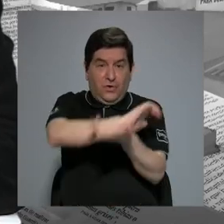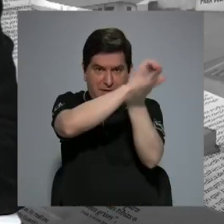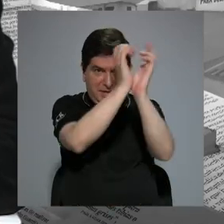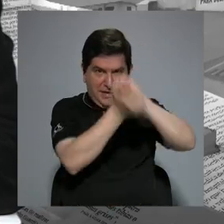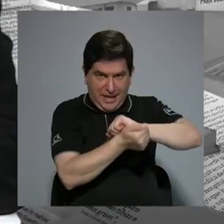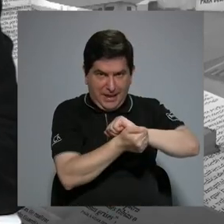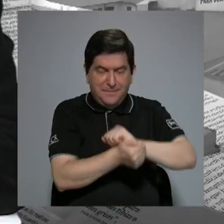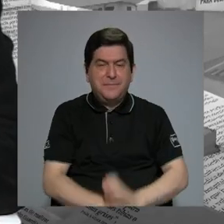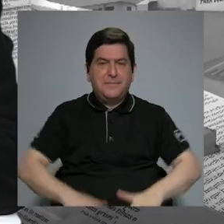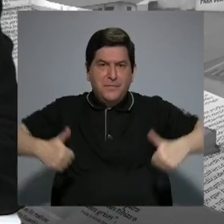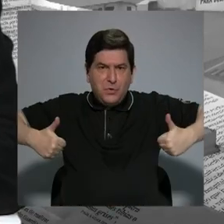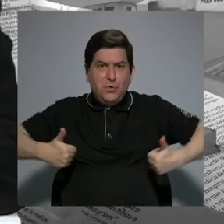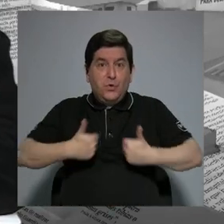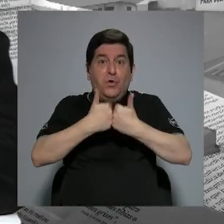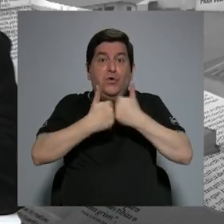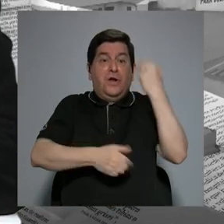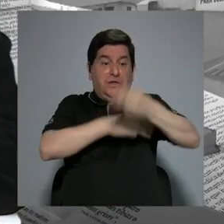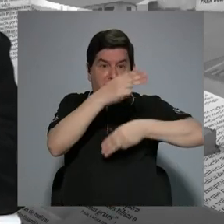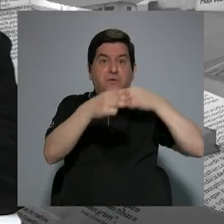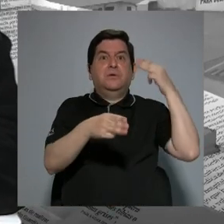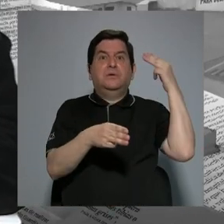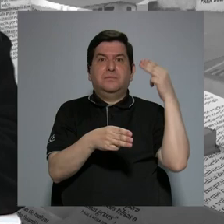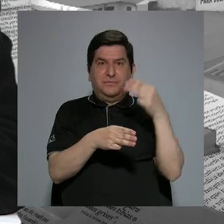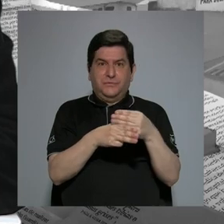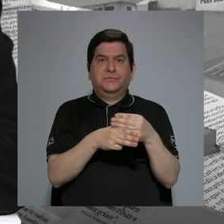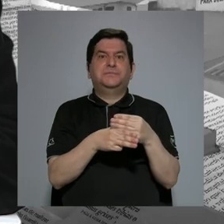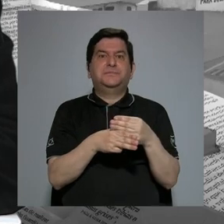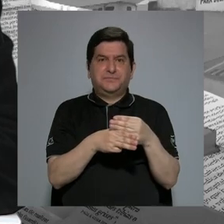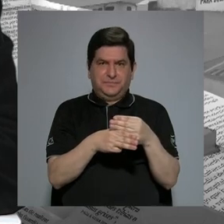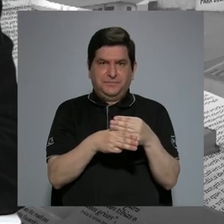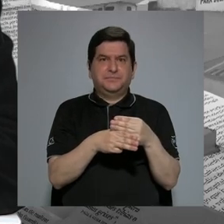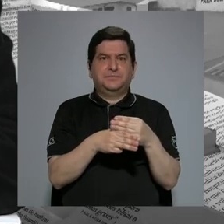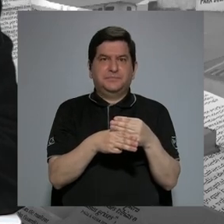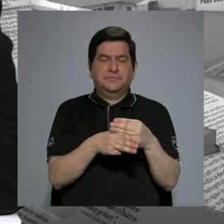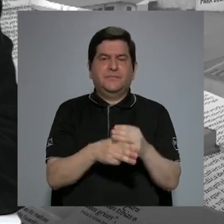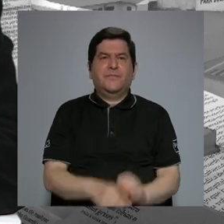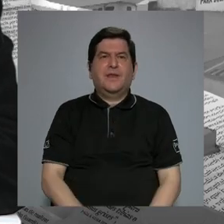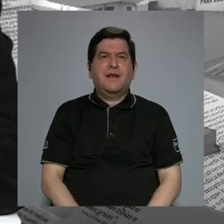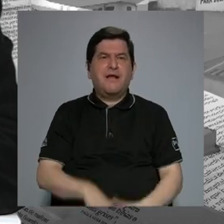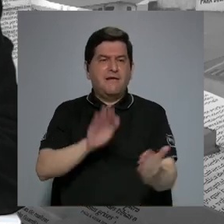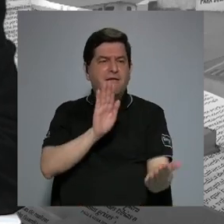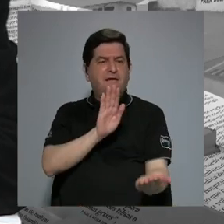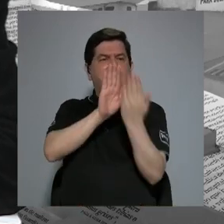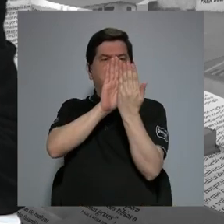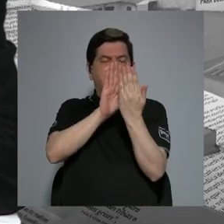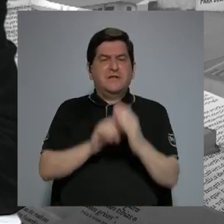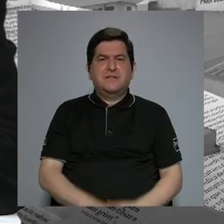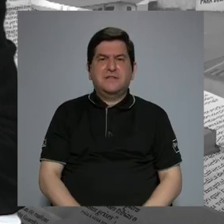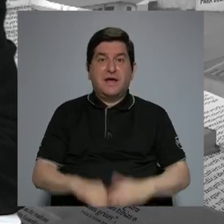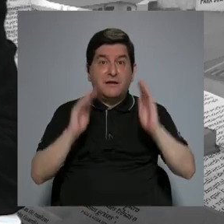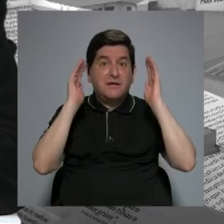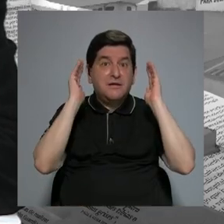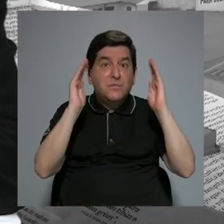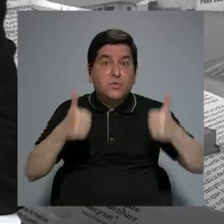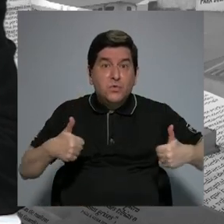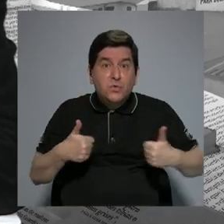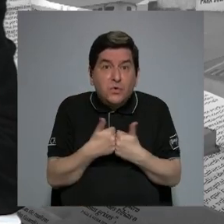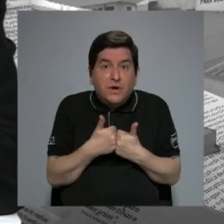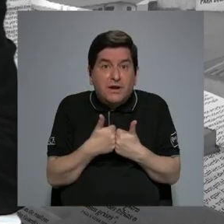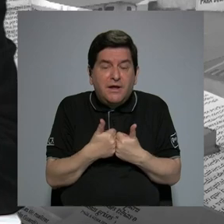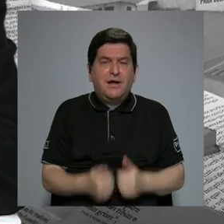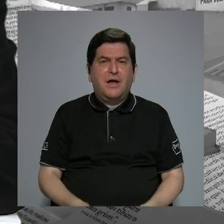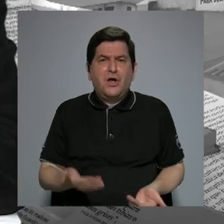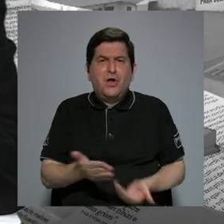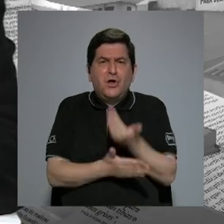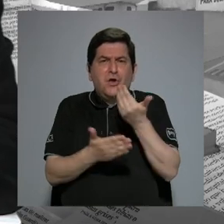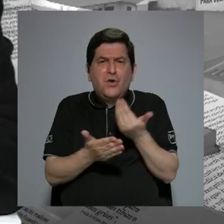un reto a nivel mundial, ¿verdad? Estamos frente a un gran desafío de cuáles son